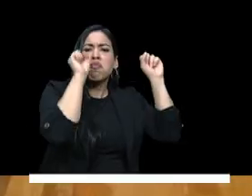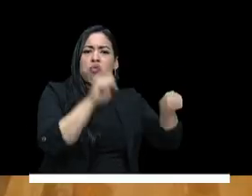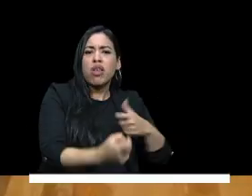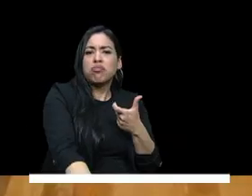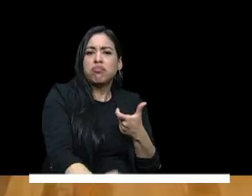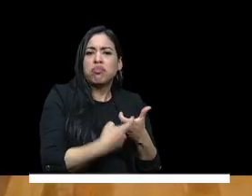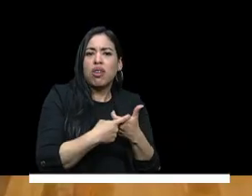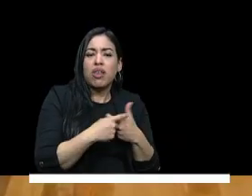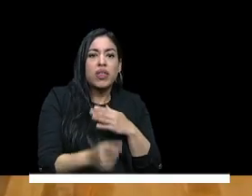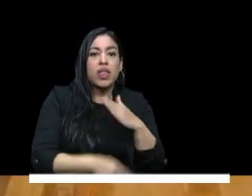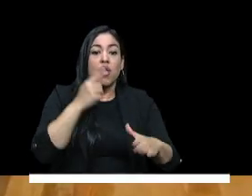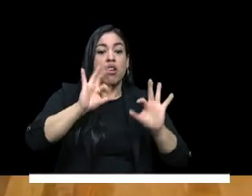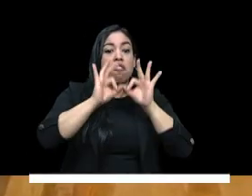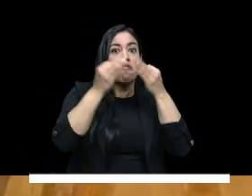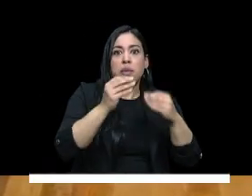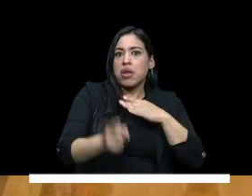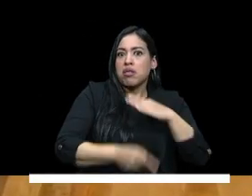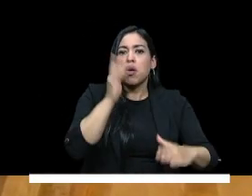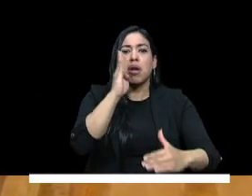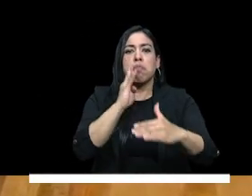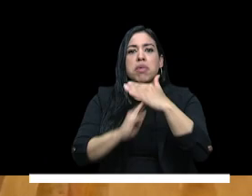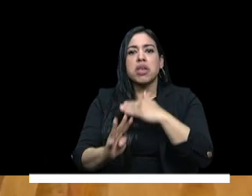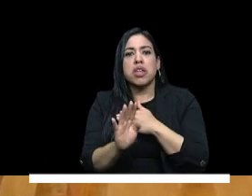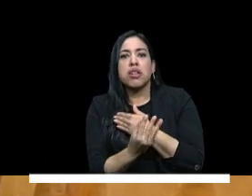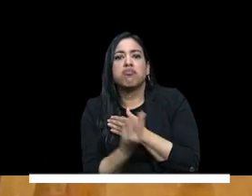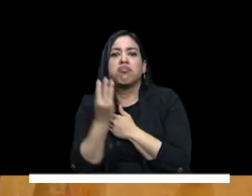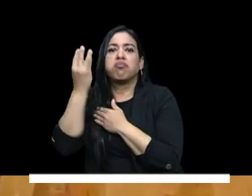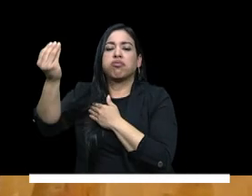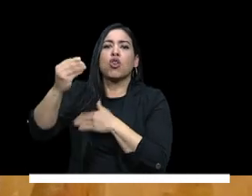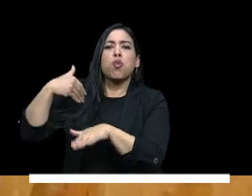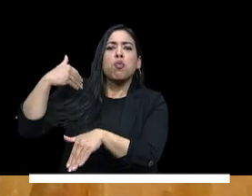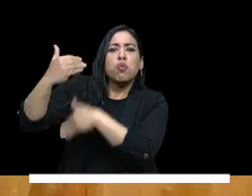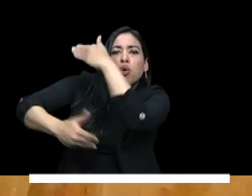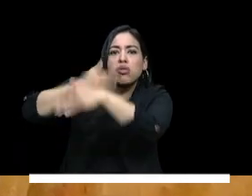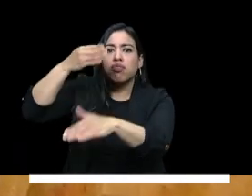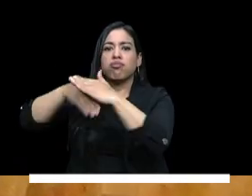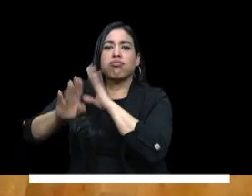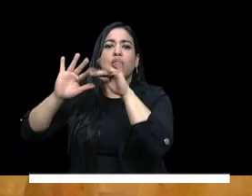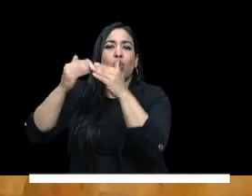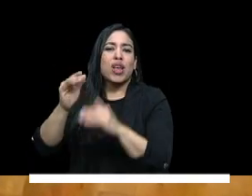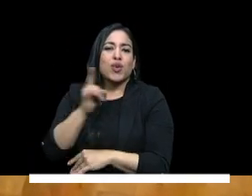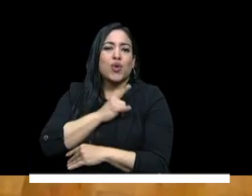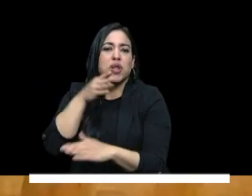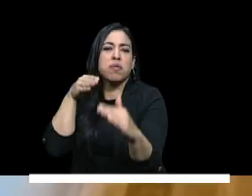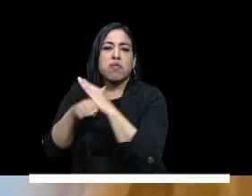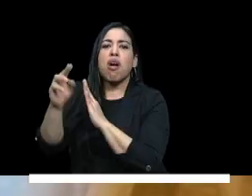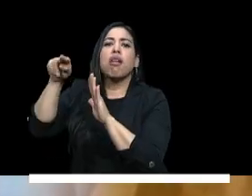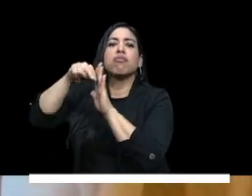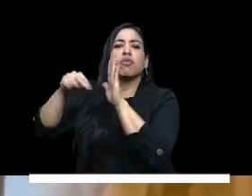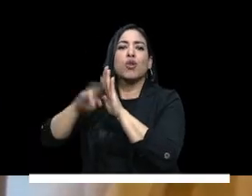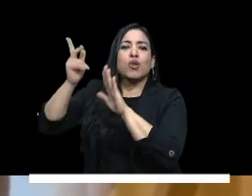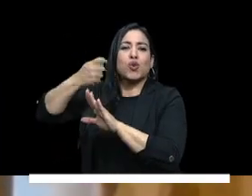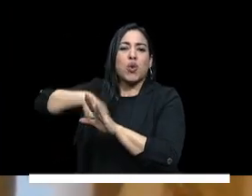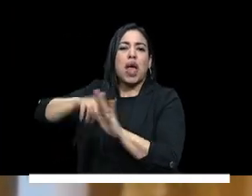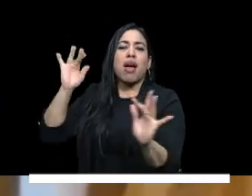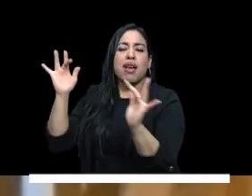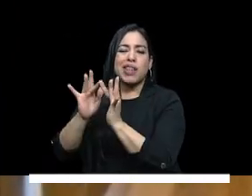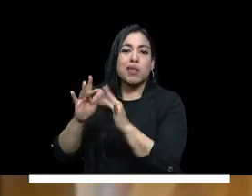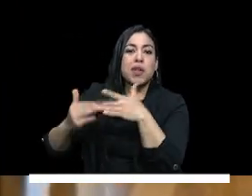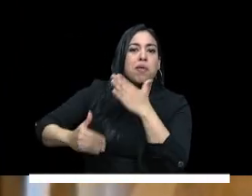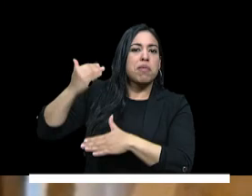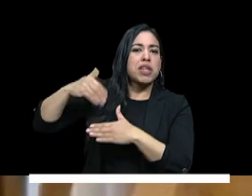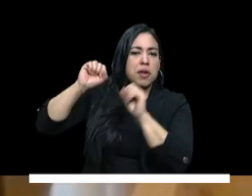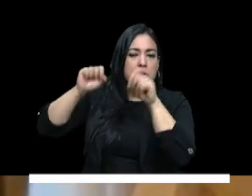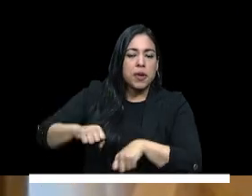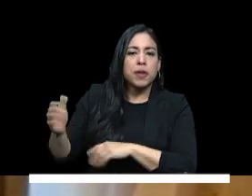manera las familias pueden migrar e inmediatamente surtiendo el trámite de acceso a educación superior reglamentario en el país empezar